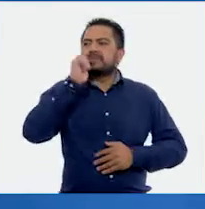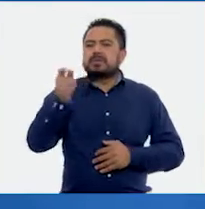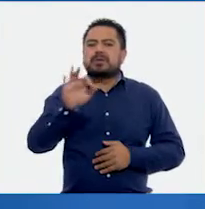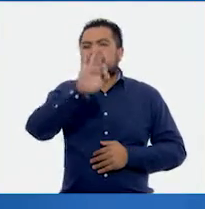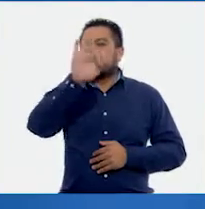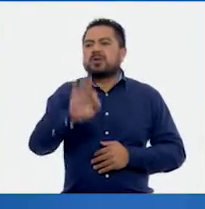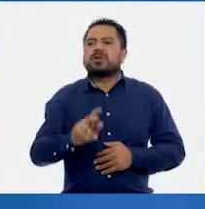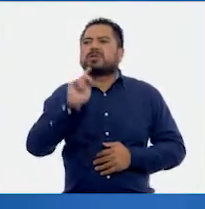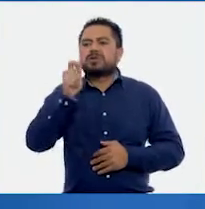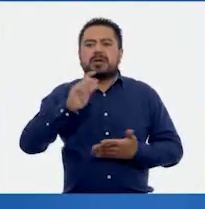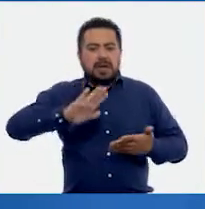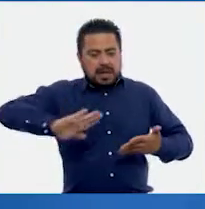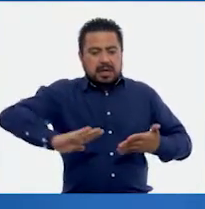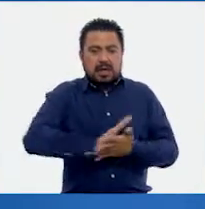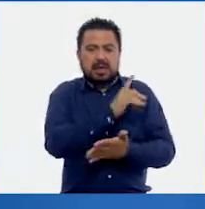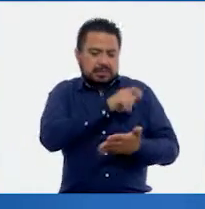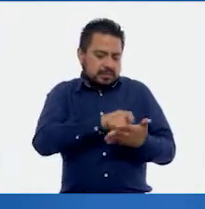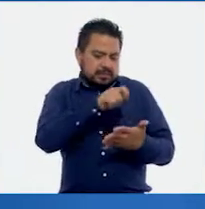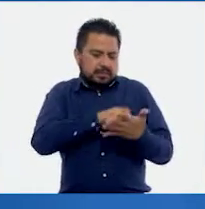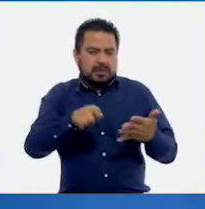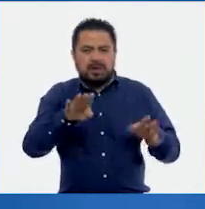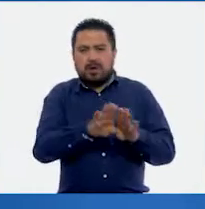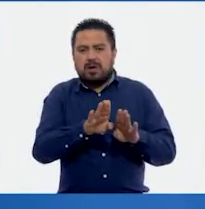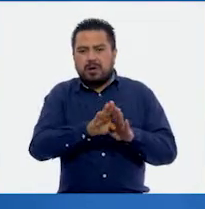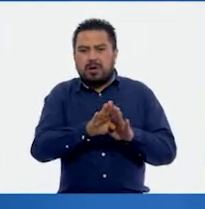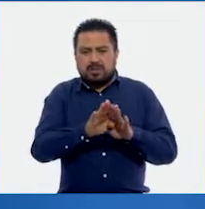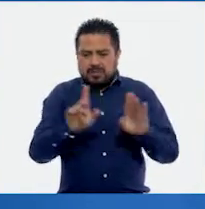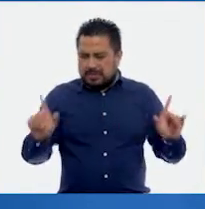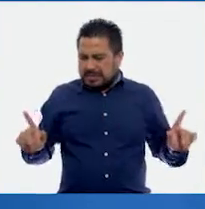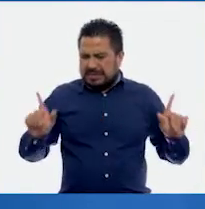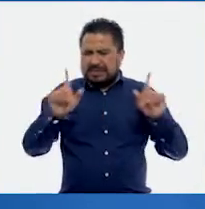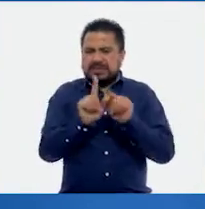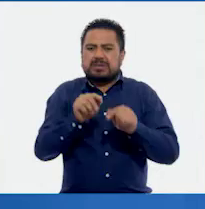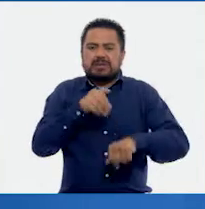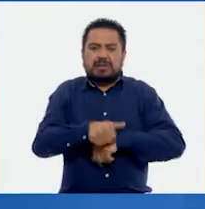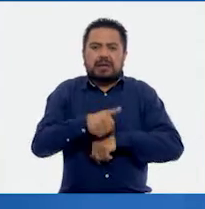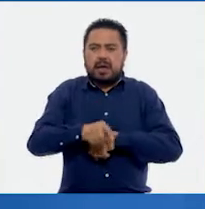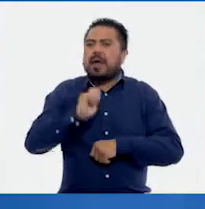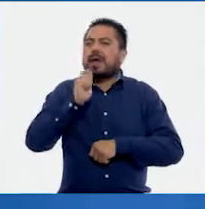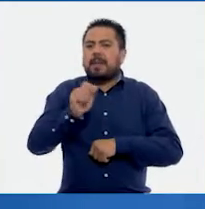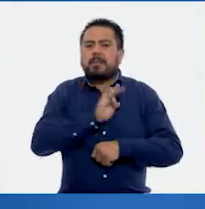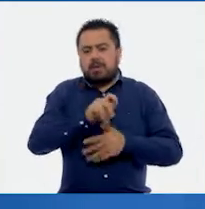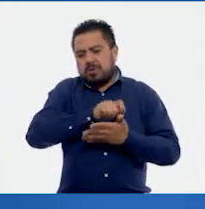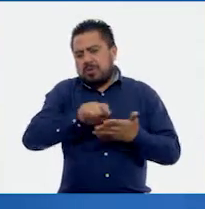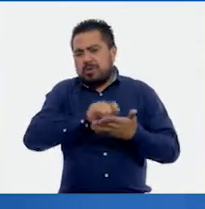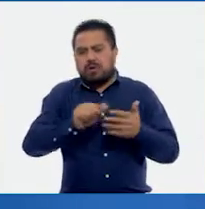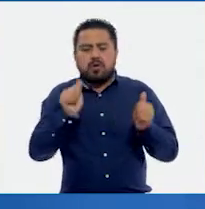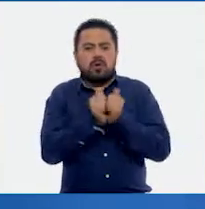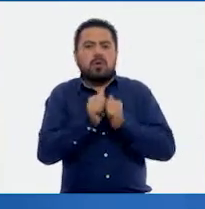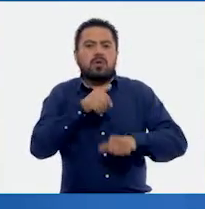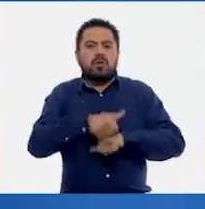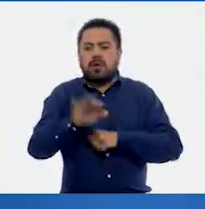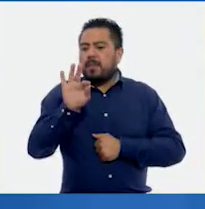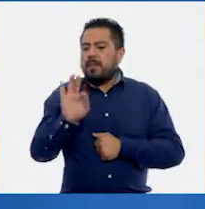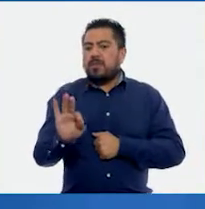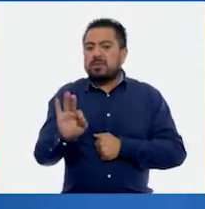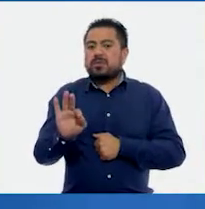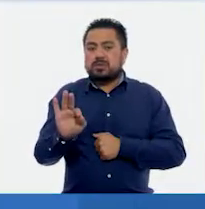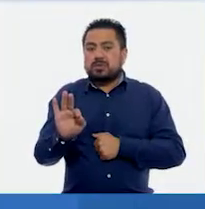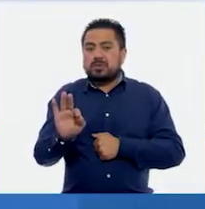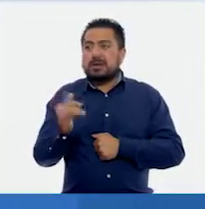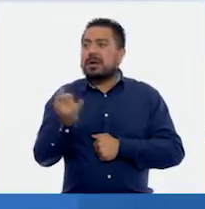porcentajes, además de escribirlos como fracciones simplificadas, también los podemos escribir con cantidades con punto decimal.